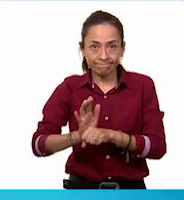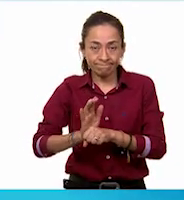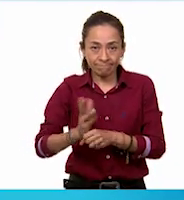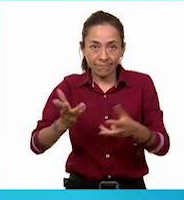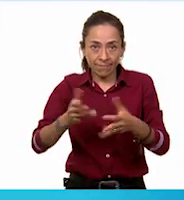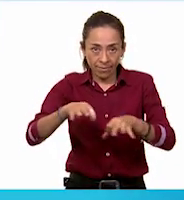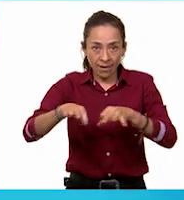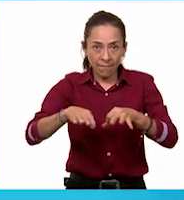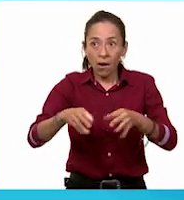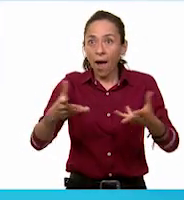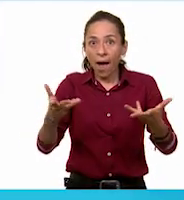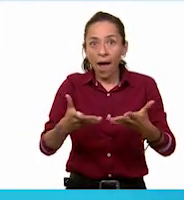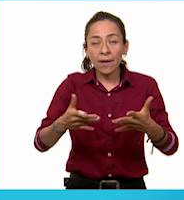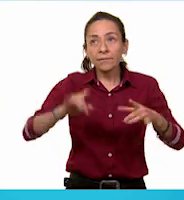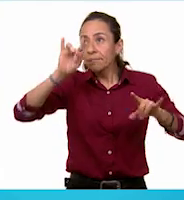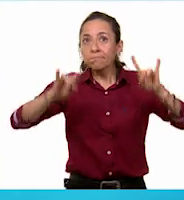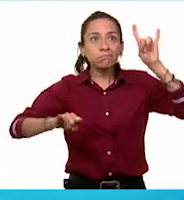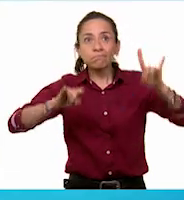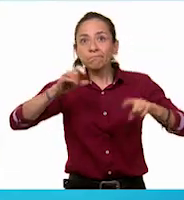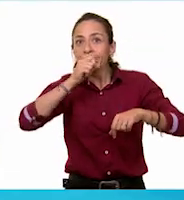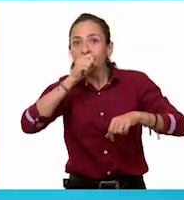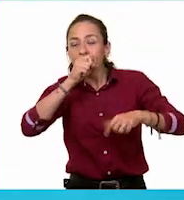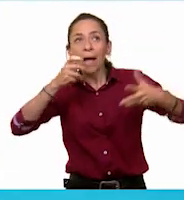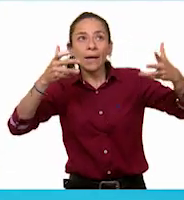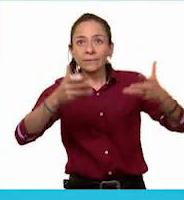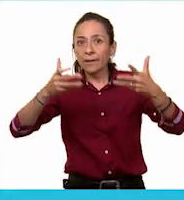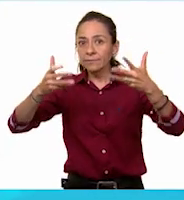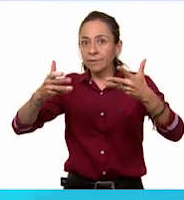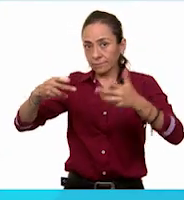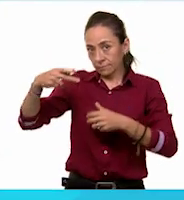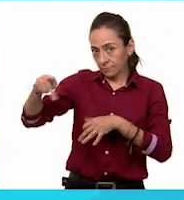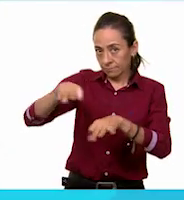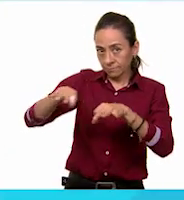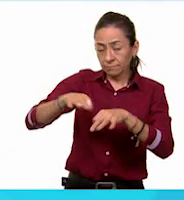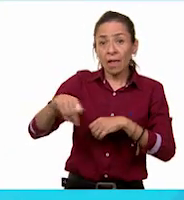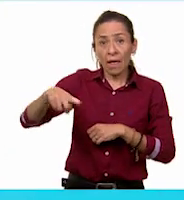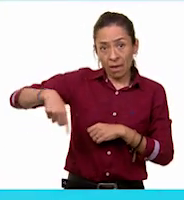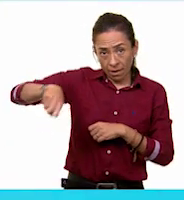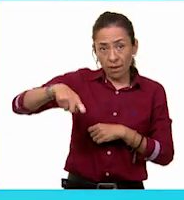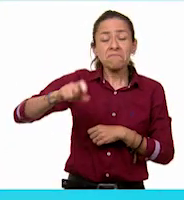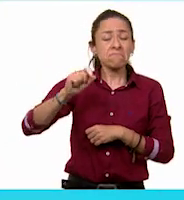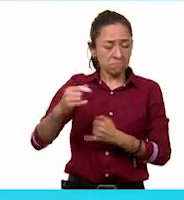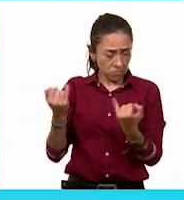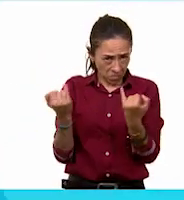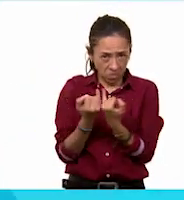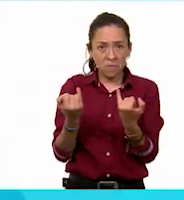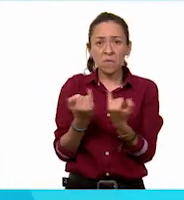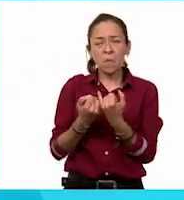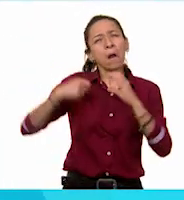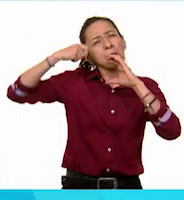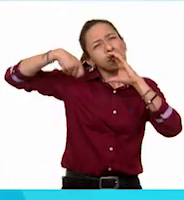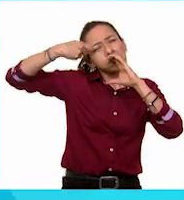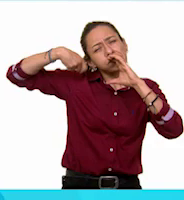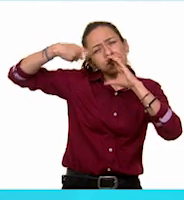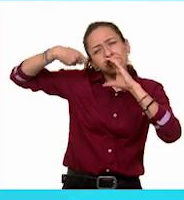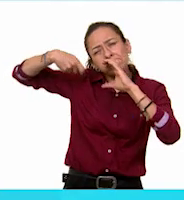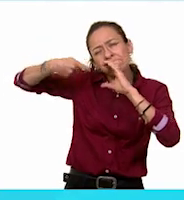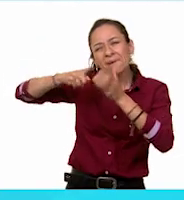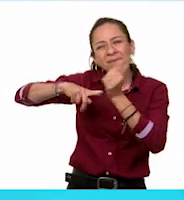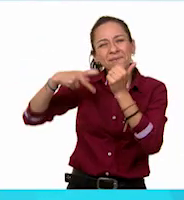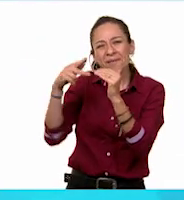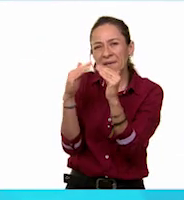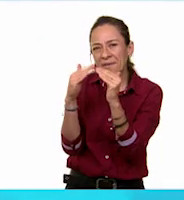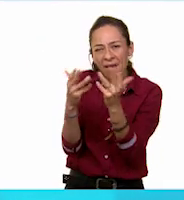carteles. Ellos también hacían películas caseras y mi abuelita dice